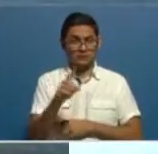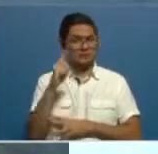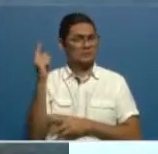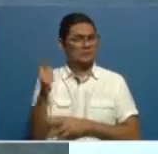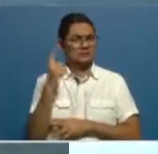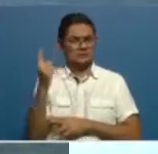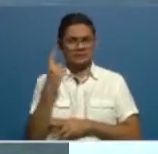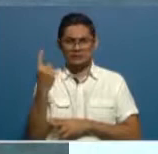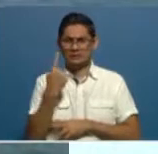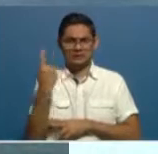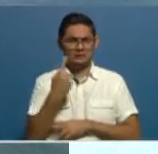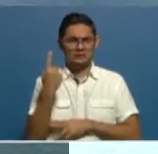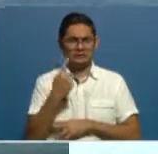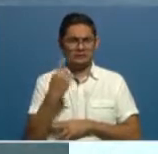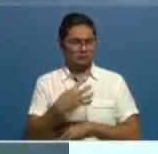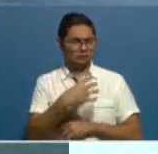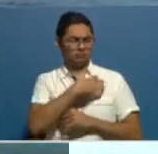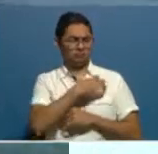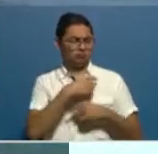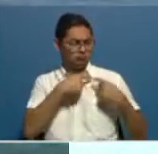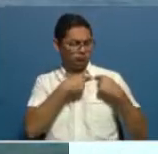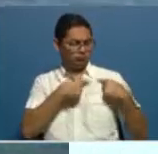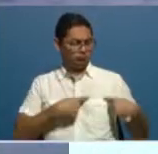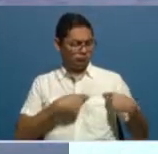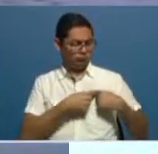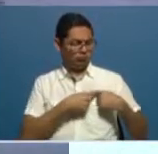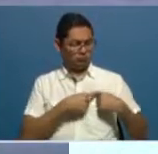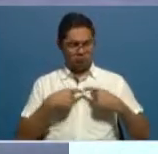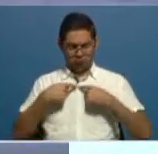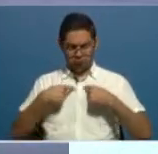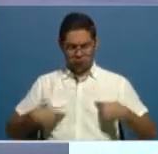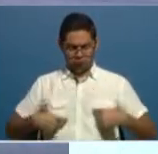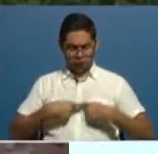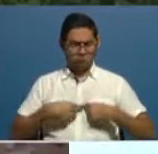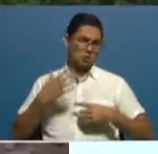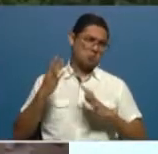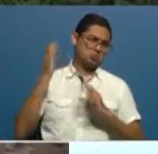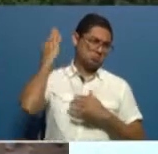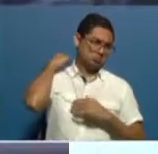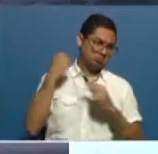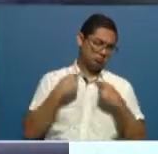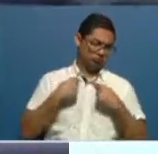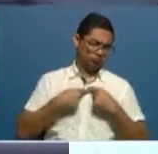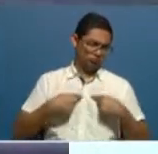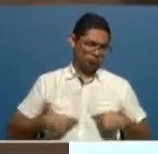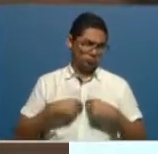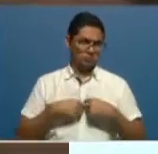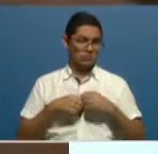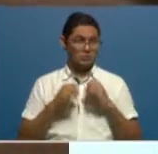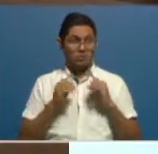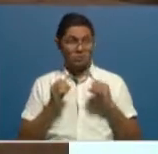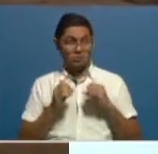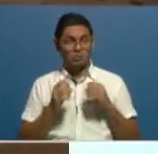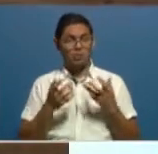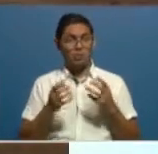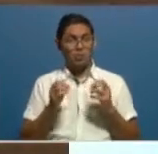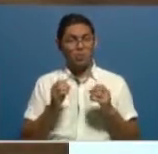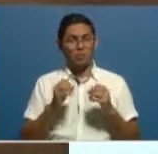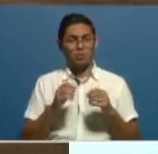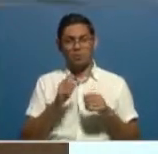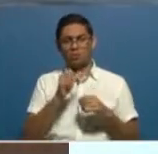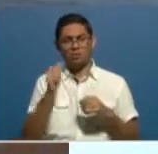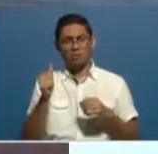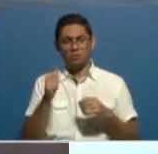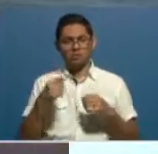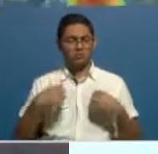con nuestro suéter que lleva el emblema del Sistema Nacional de Protección Civil o el logo. Y de lo contrario estaríamos uniformados con el uniforme